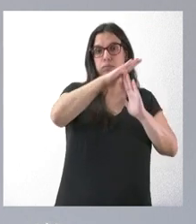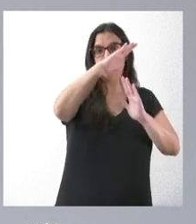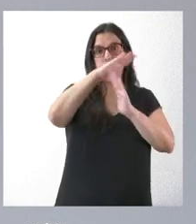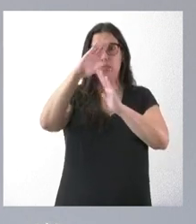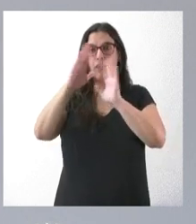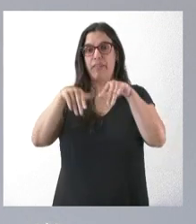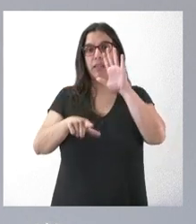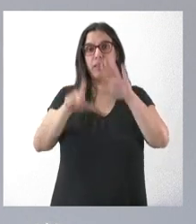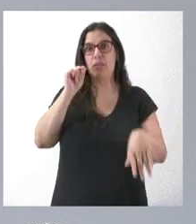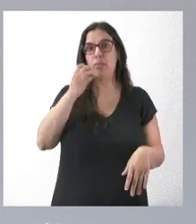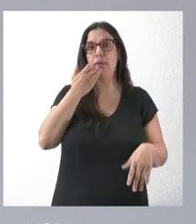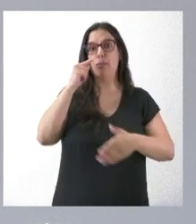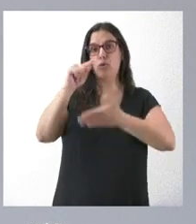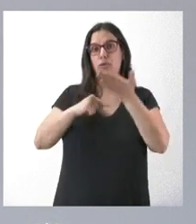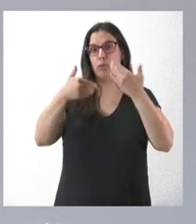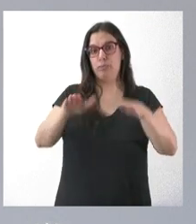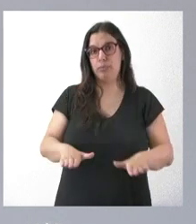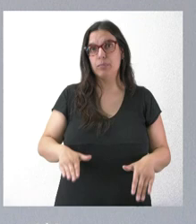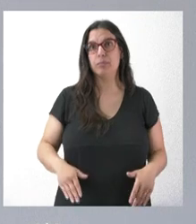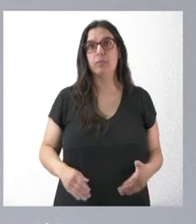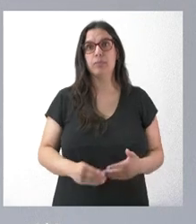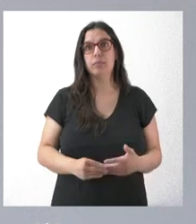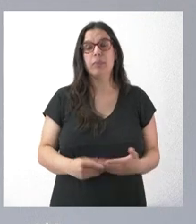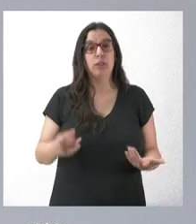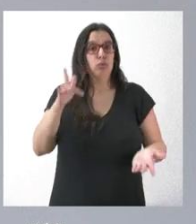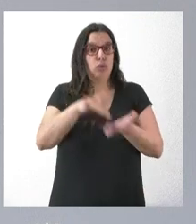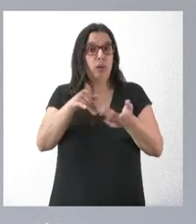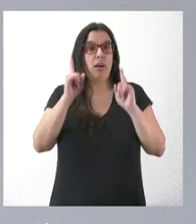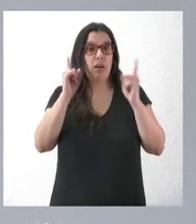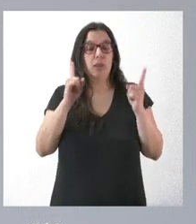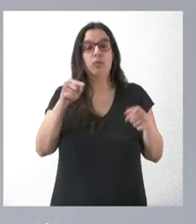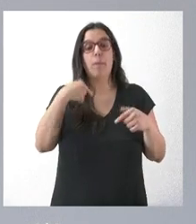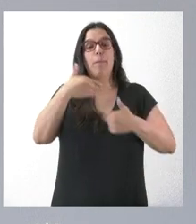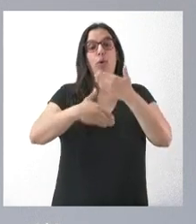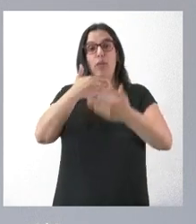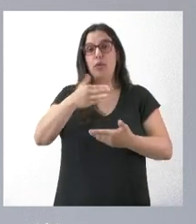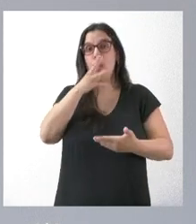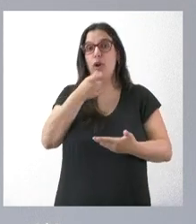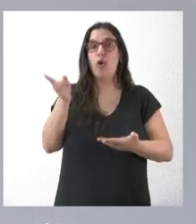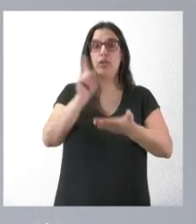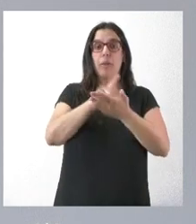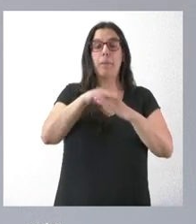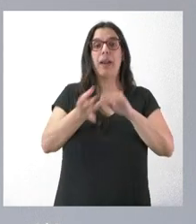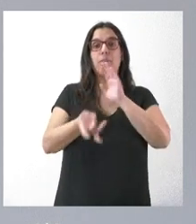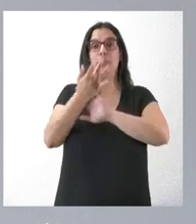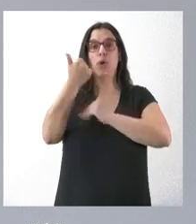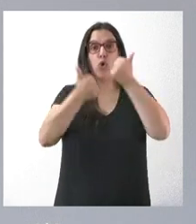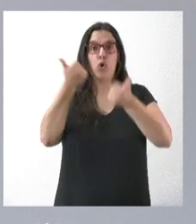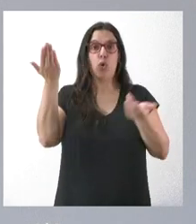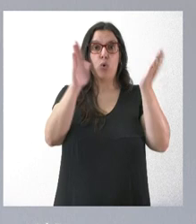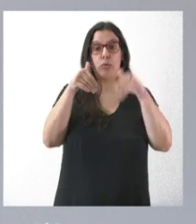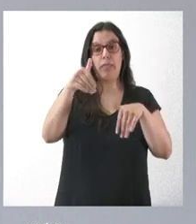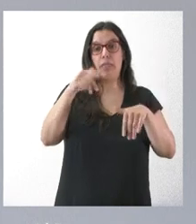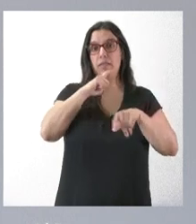decisiones como la resolución del contrato. Eso es lo que ha ocurrido. En este caso, estamos en un proceso de nueva licitación que anunciaremos muy próximamente.